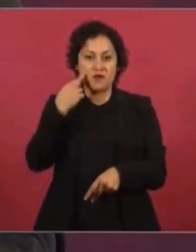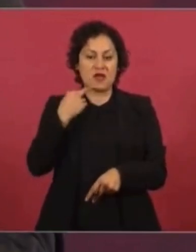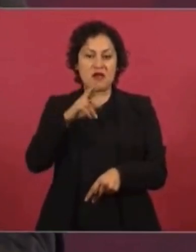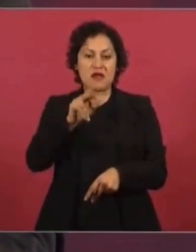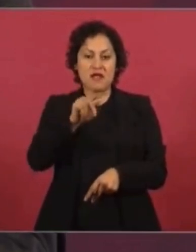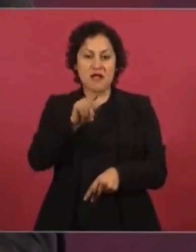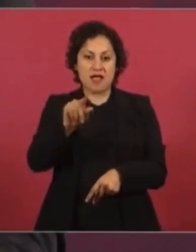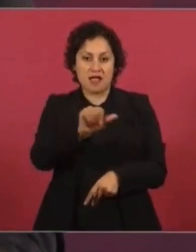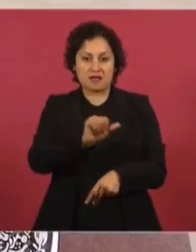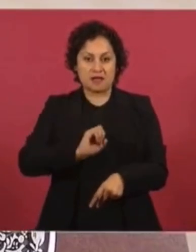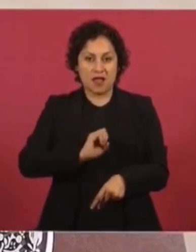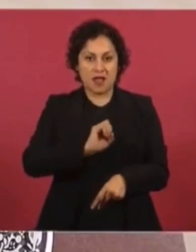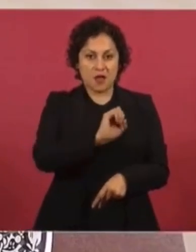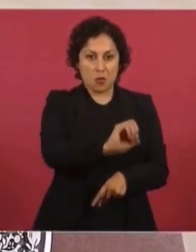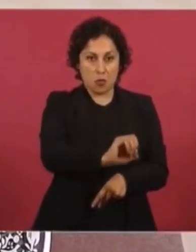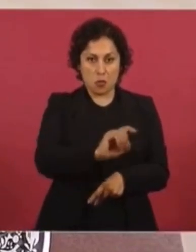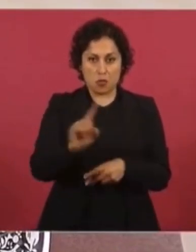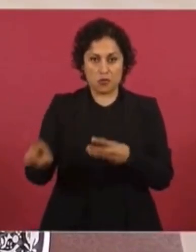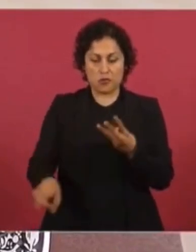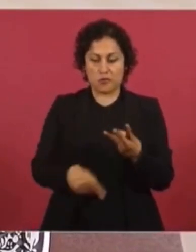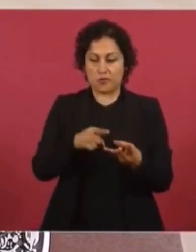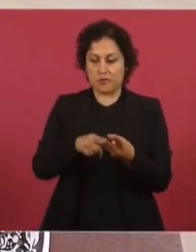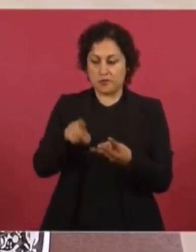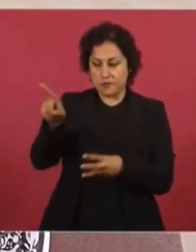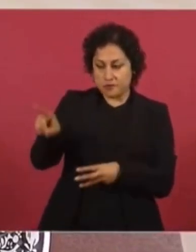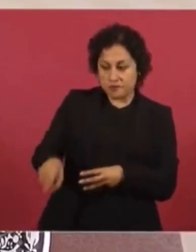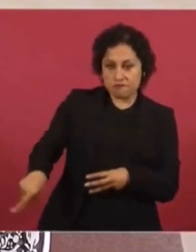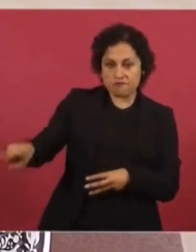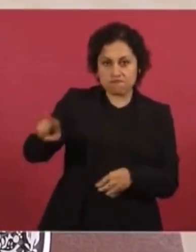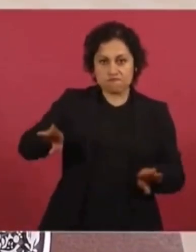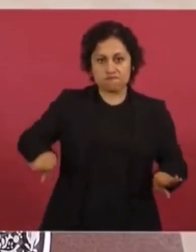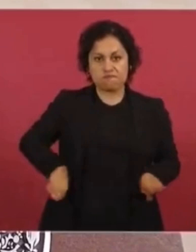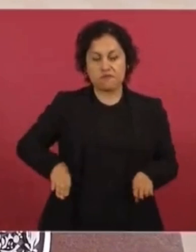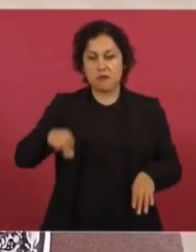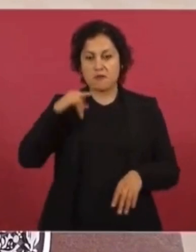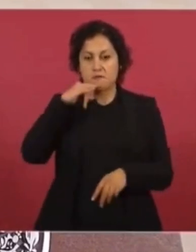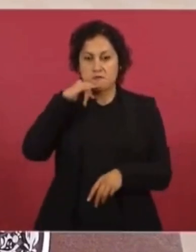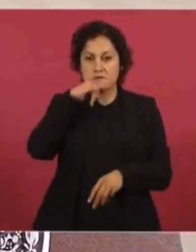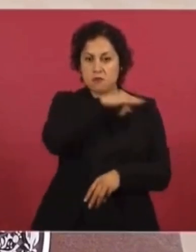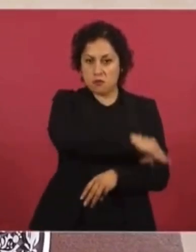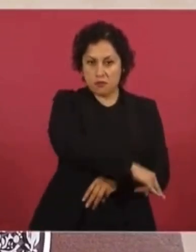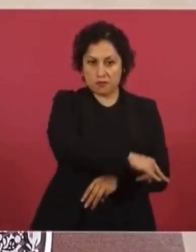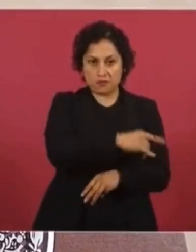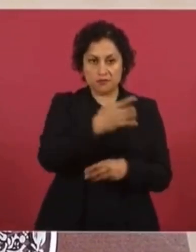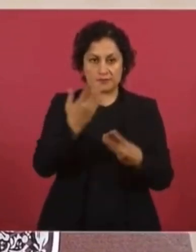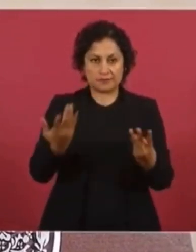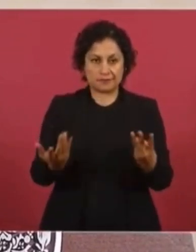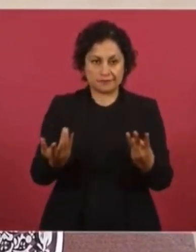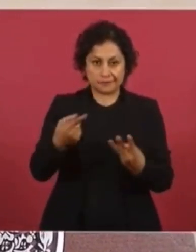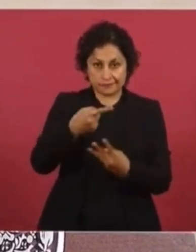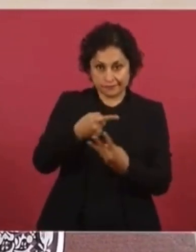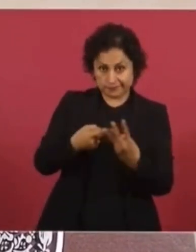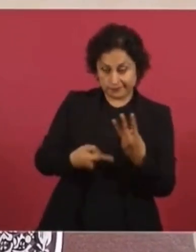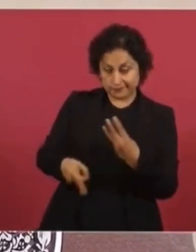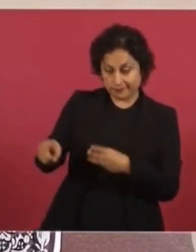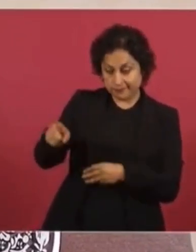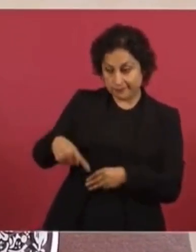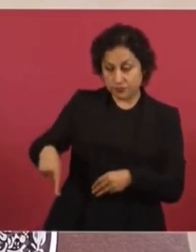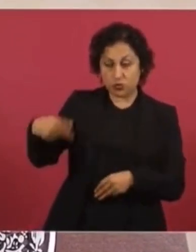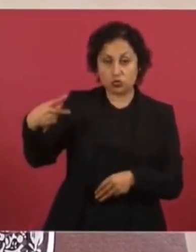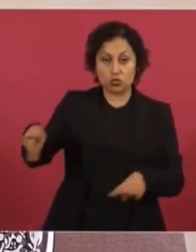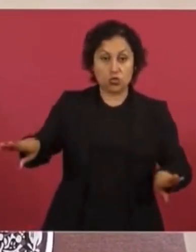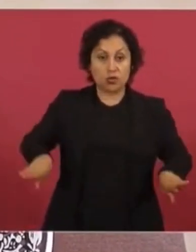estoy de acuerdo con la hipocresía, que es lo que caracteriza a la derecha